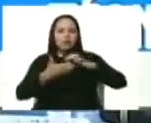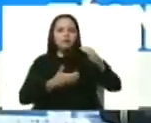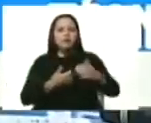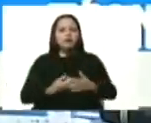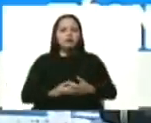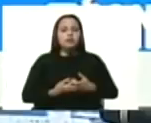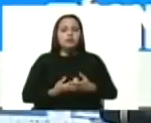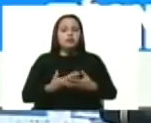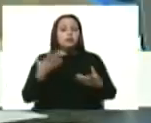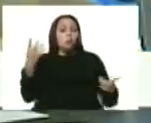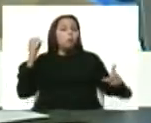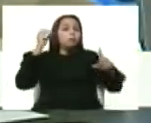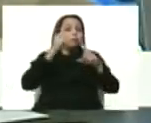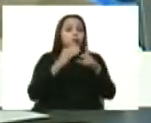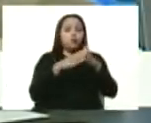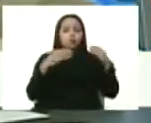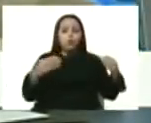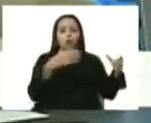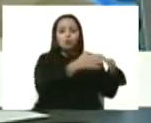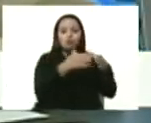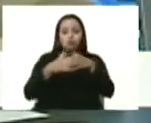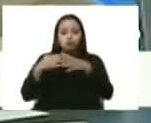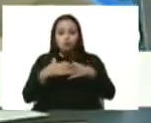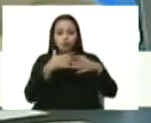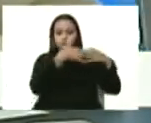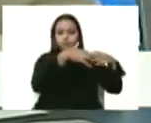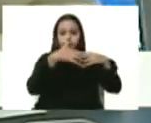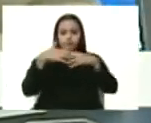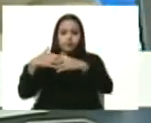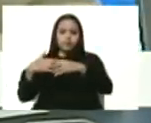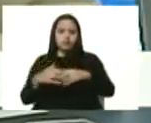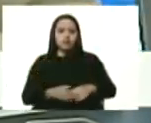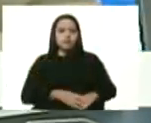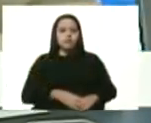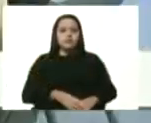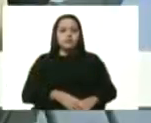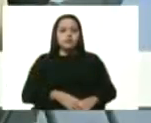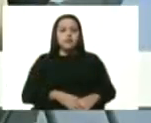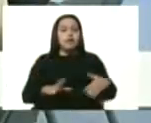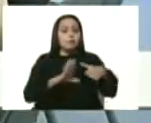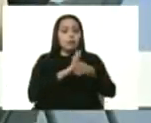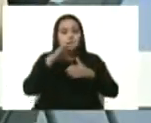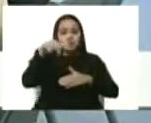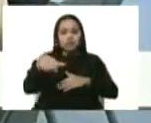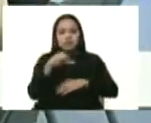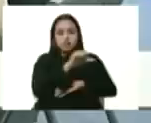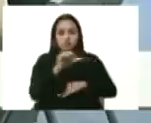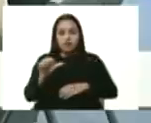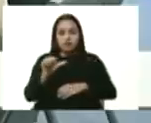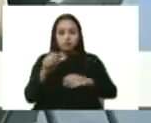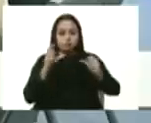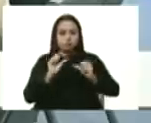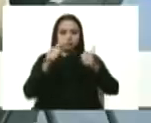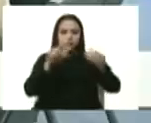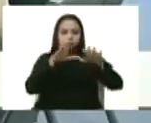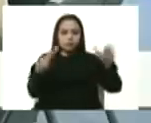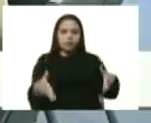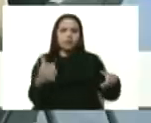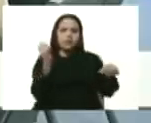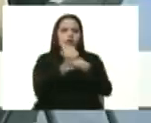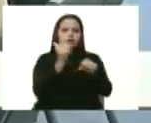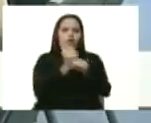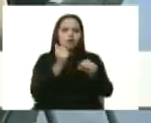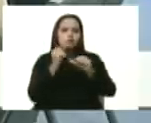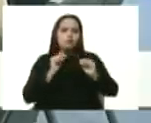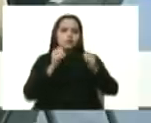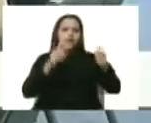desafíos de cada uno de estos sectores. Inmediatamente del martes de esta semana se instalaron las mesas de trabajo, donde hemos abordado